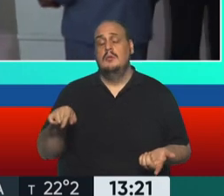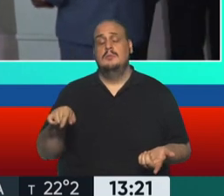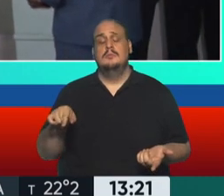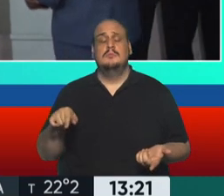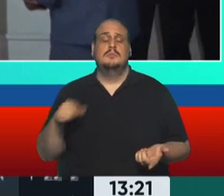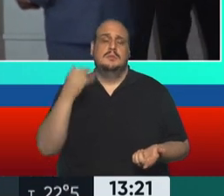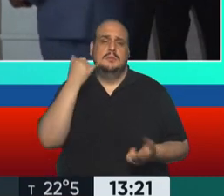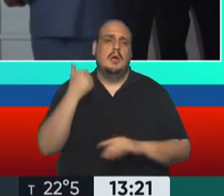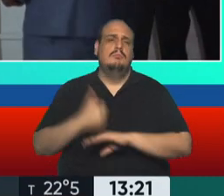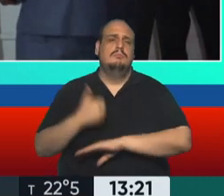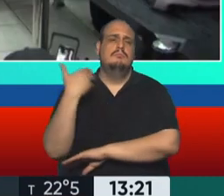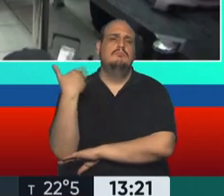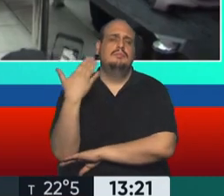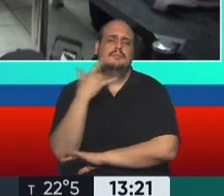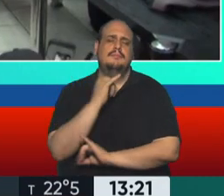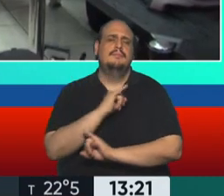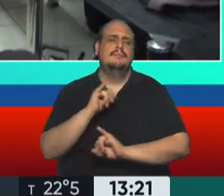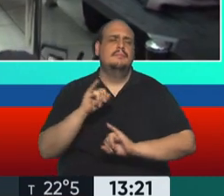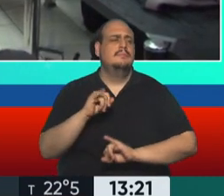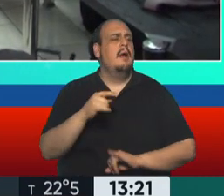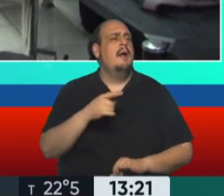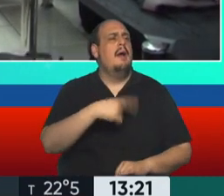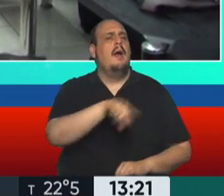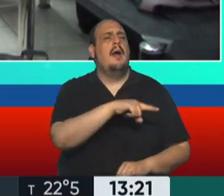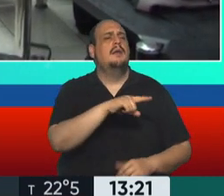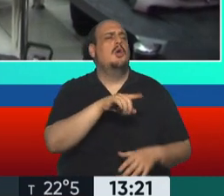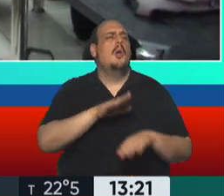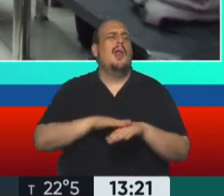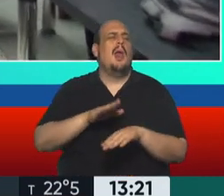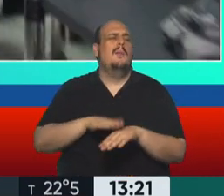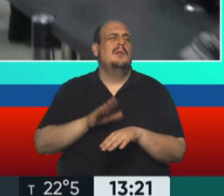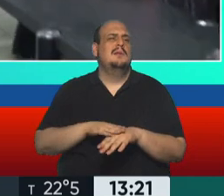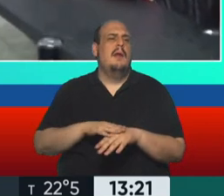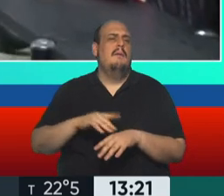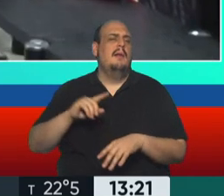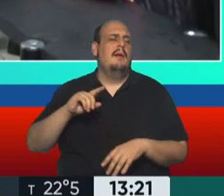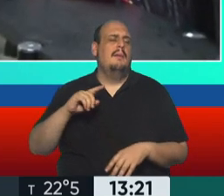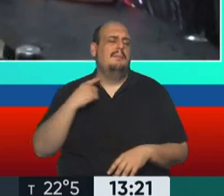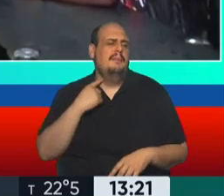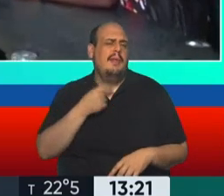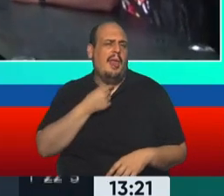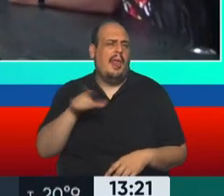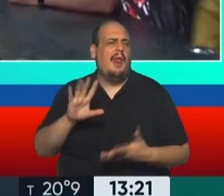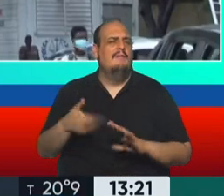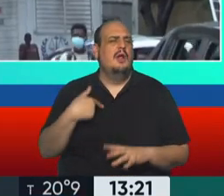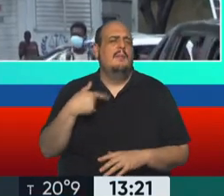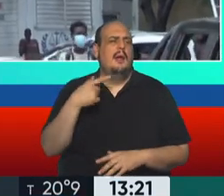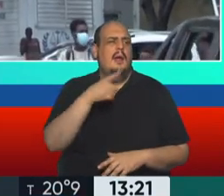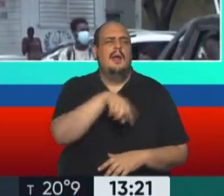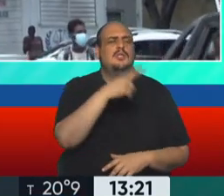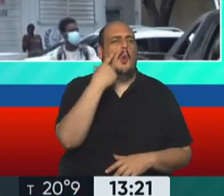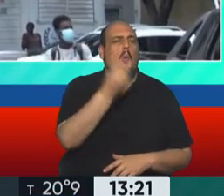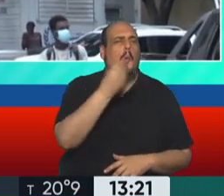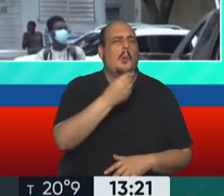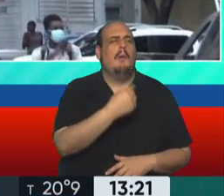distintas oportunidades de que acá están tratando de buscar un falso responsable, un chido expiatorio de todo esto y que sería él en ese contexto. Pero,